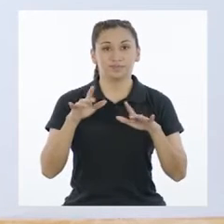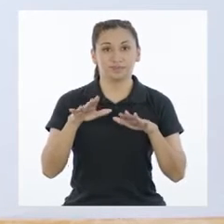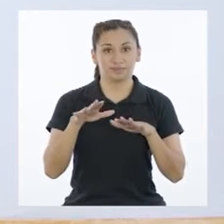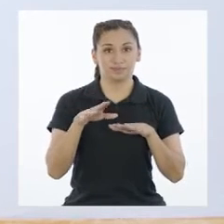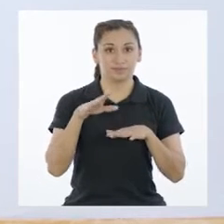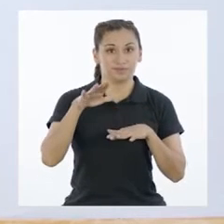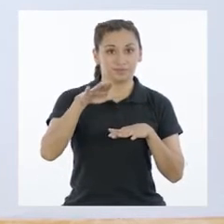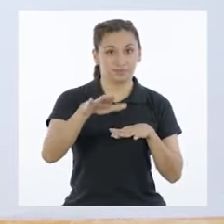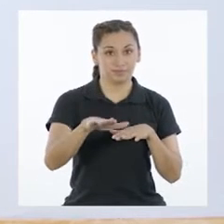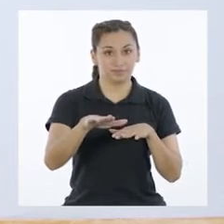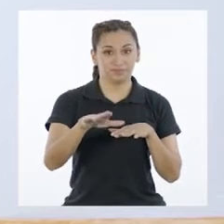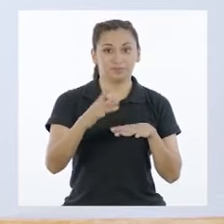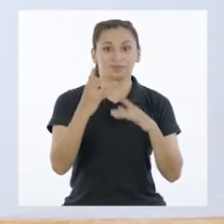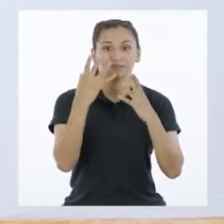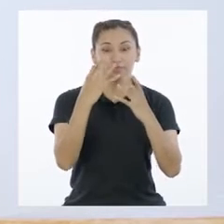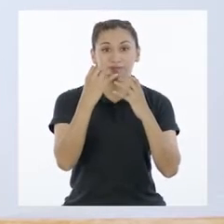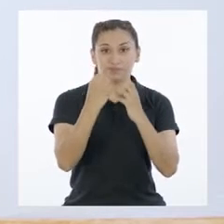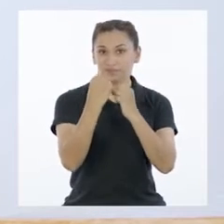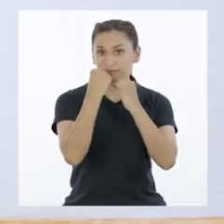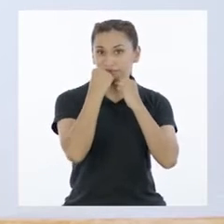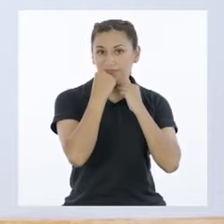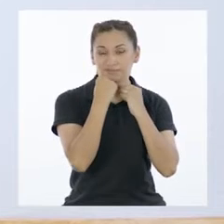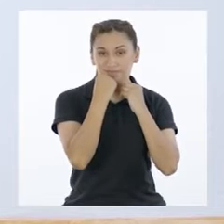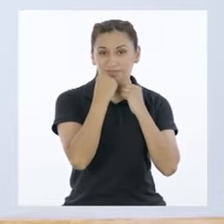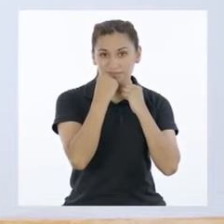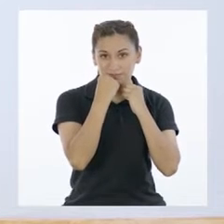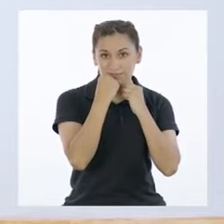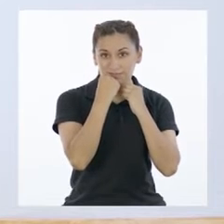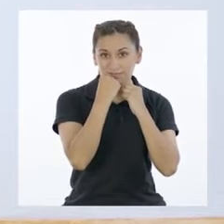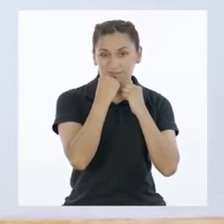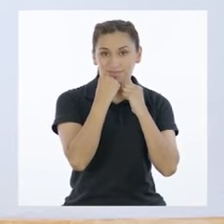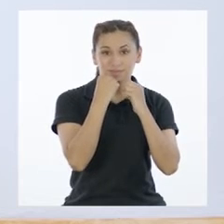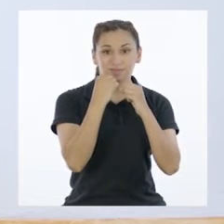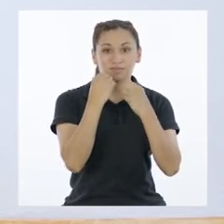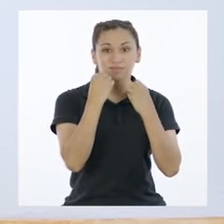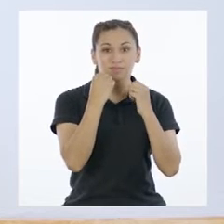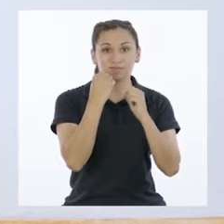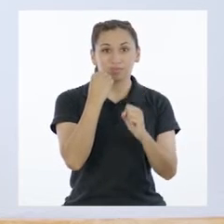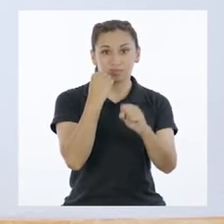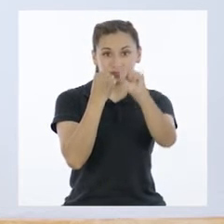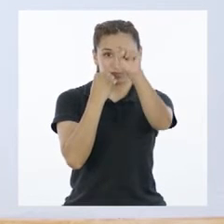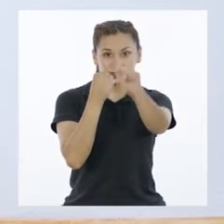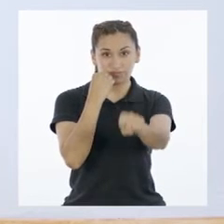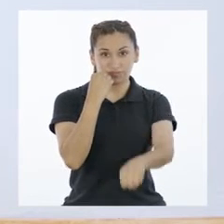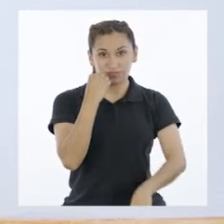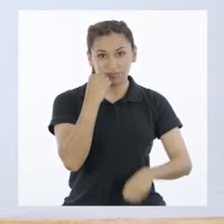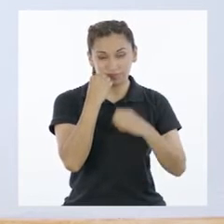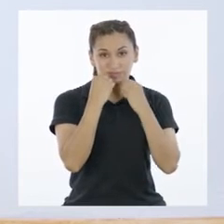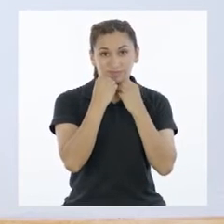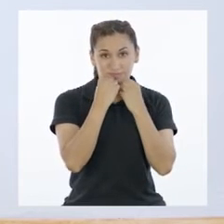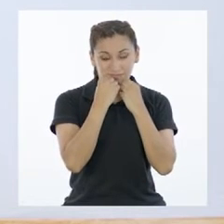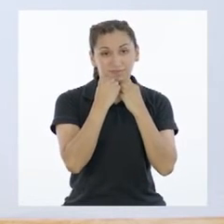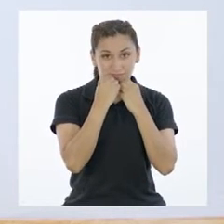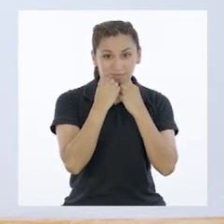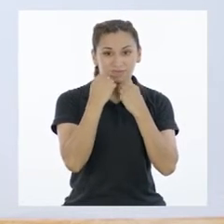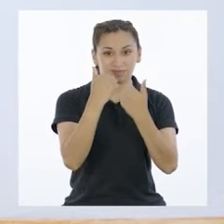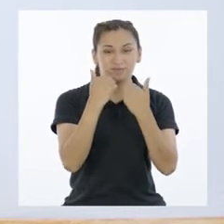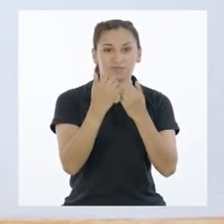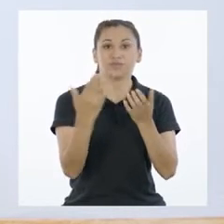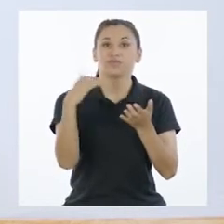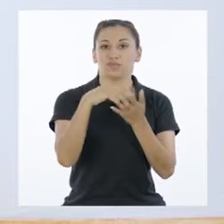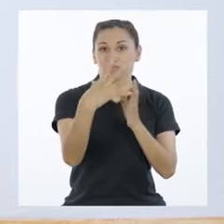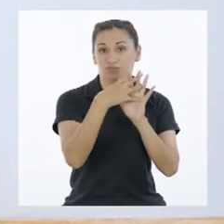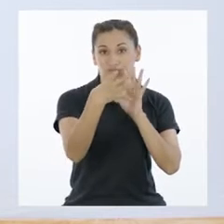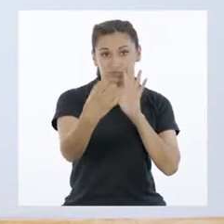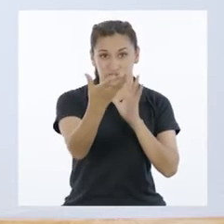el puño derecho en tu borbilla, mientras el otro lo estiramos y movemos de arriba hacia abajo. Eso